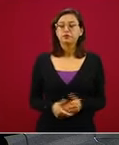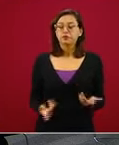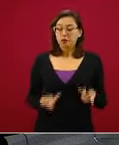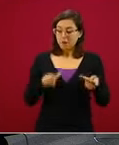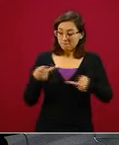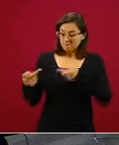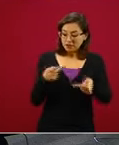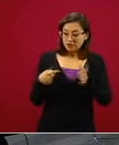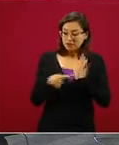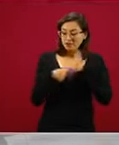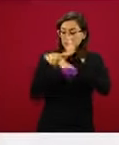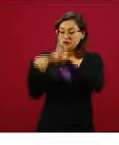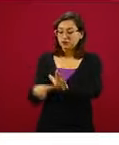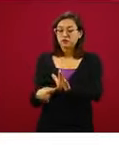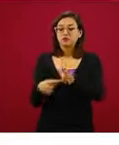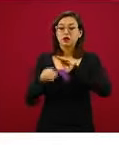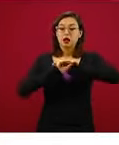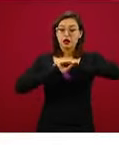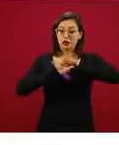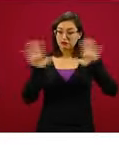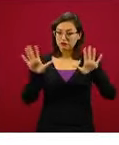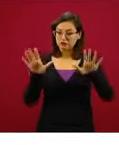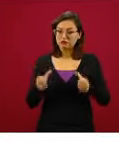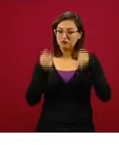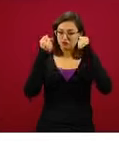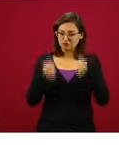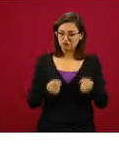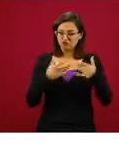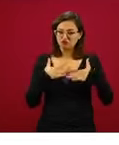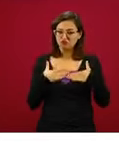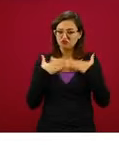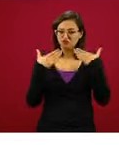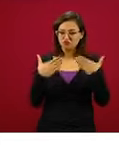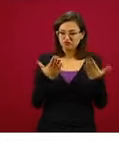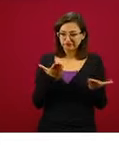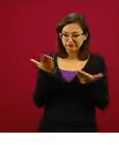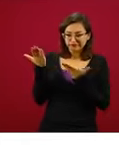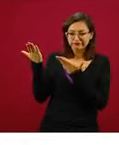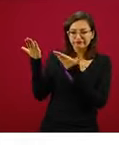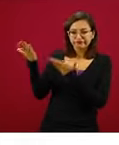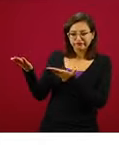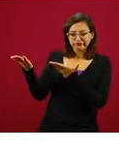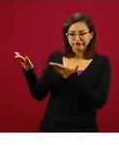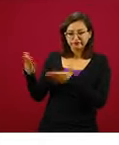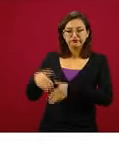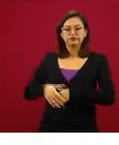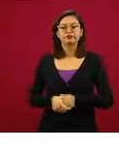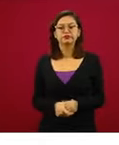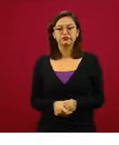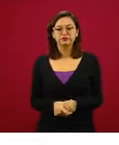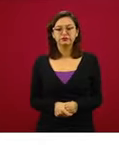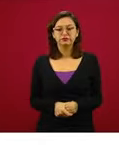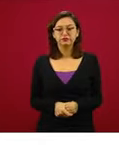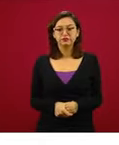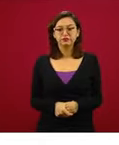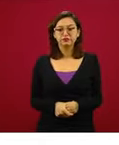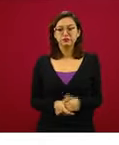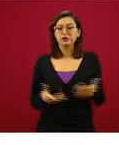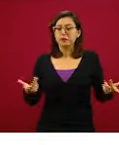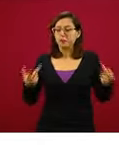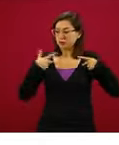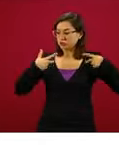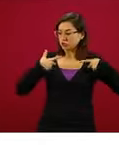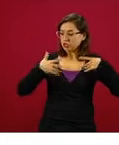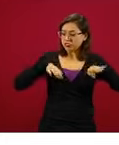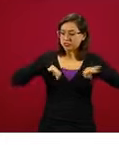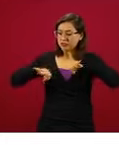certidumbre y seguridad a los ciudadanos, a los trabajadores, a las empresas, a los gobiernos estatales,